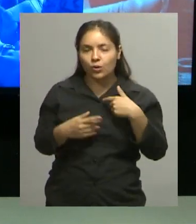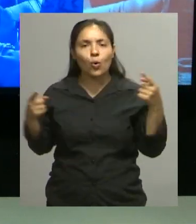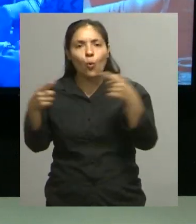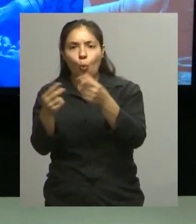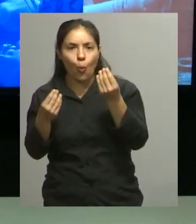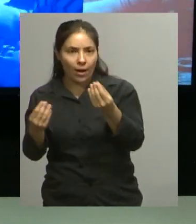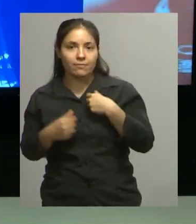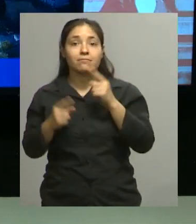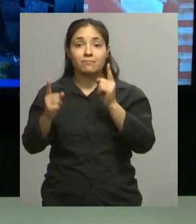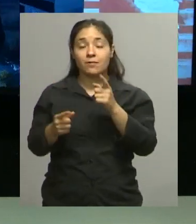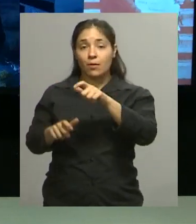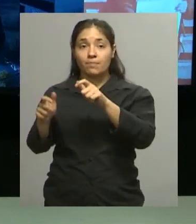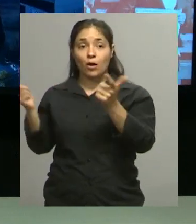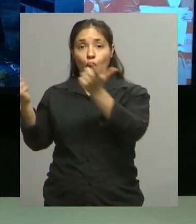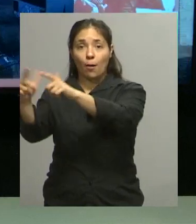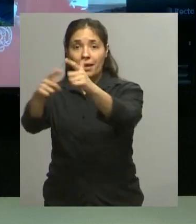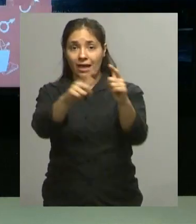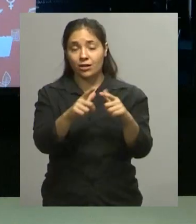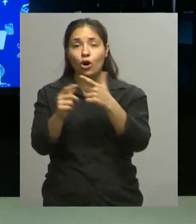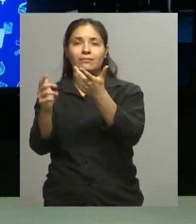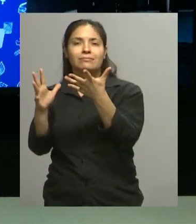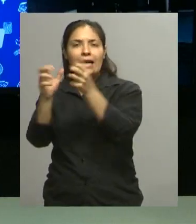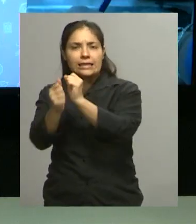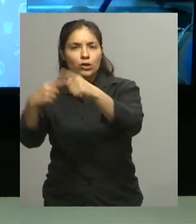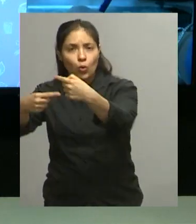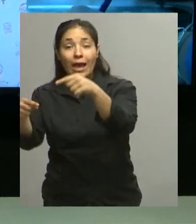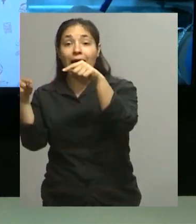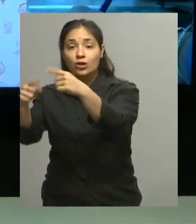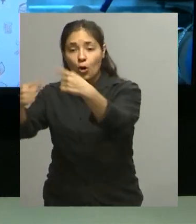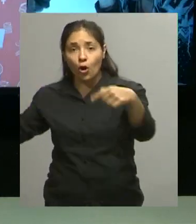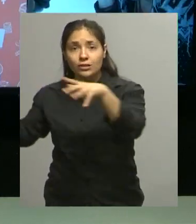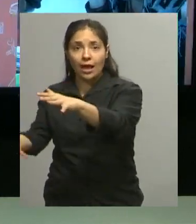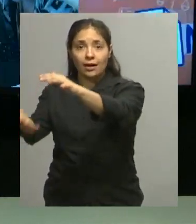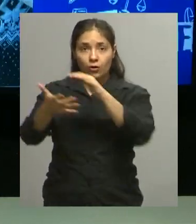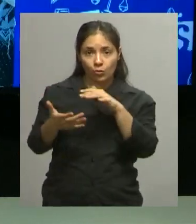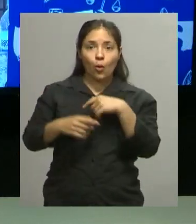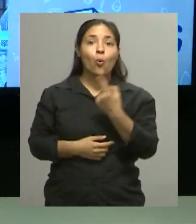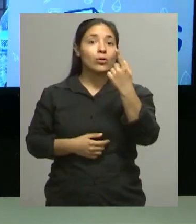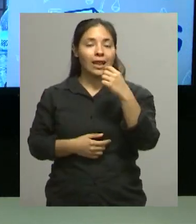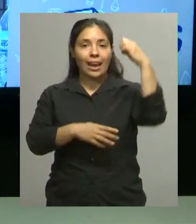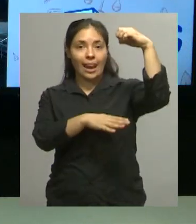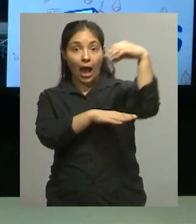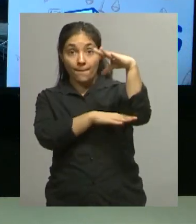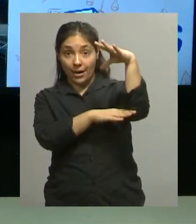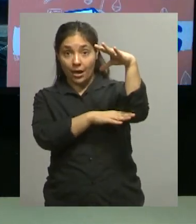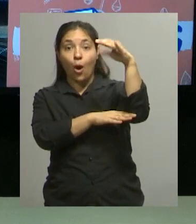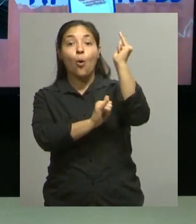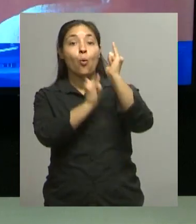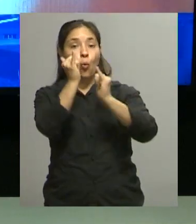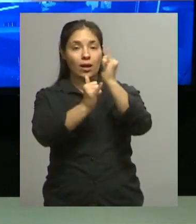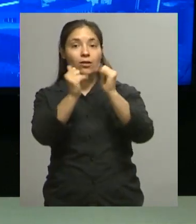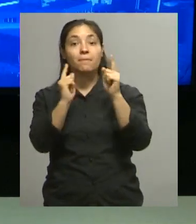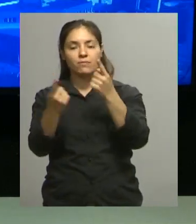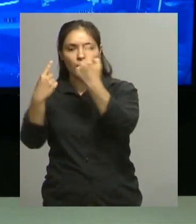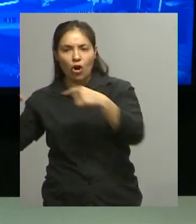materiales que recolectan las cooperativas de recuperadores Uno de esos productos es una lámpara cuento que está elaborada con materiales